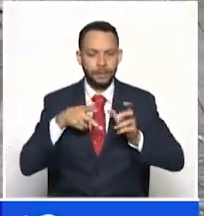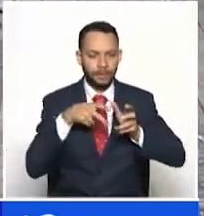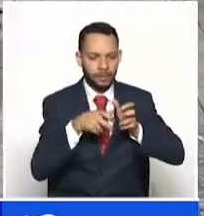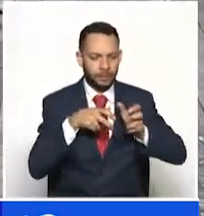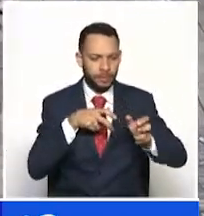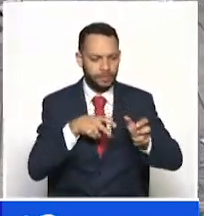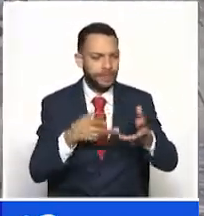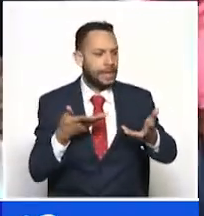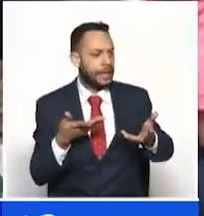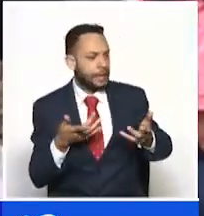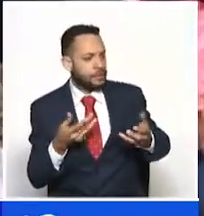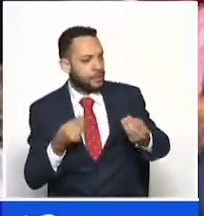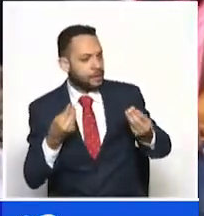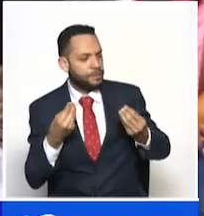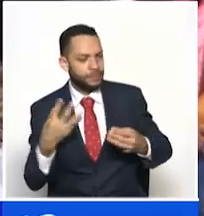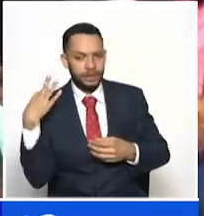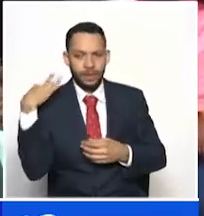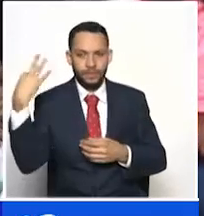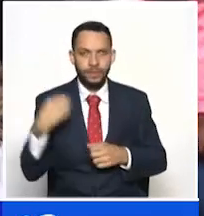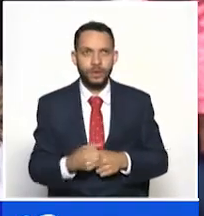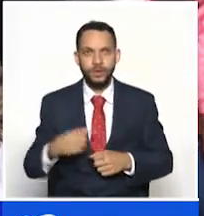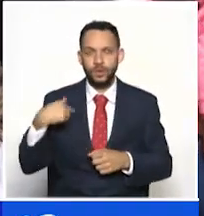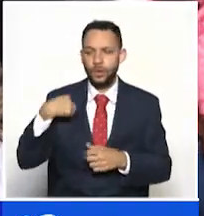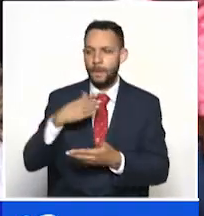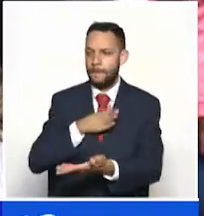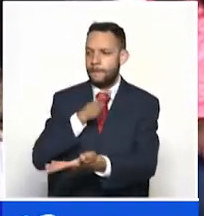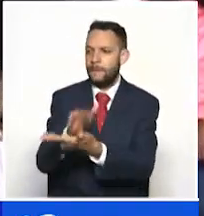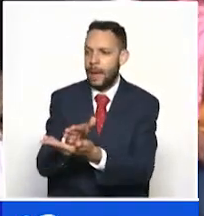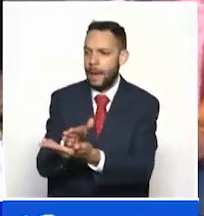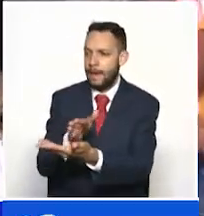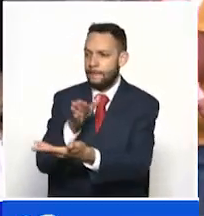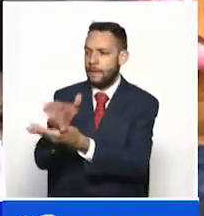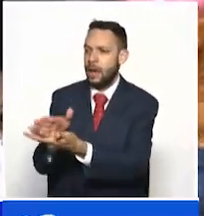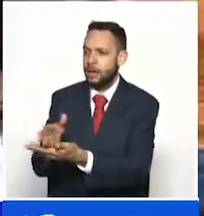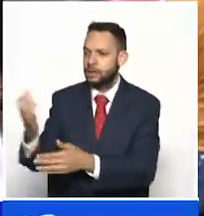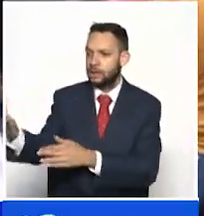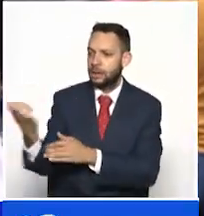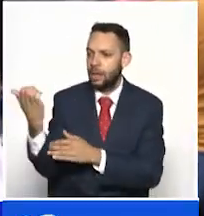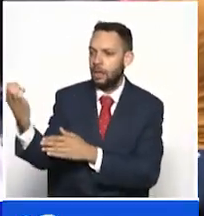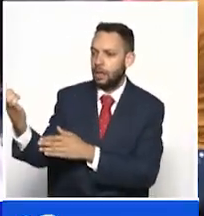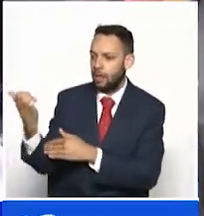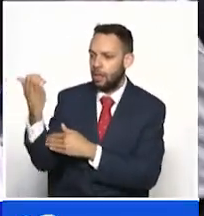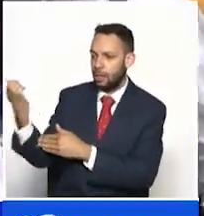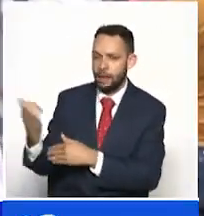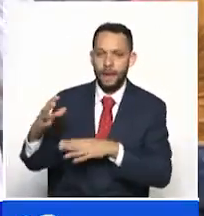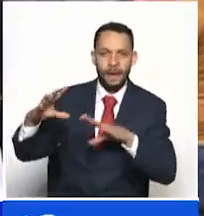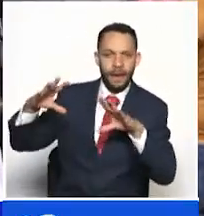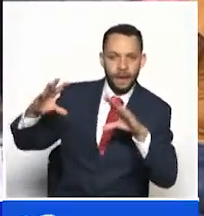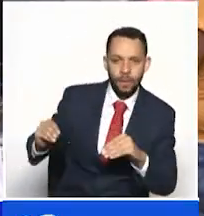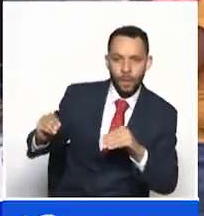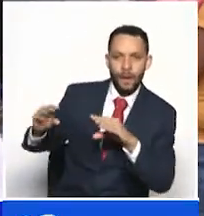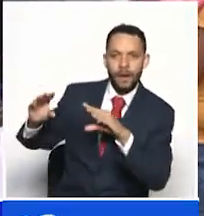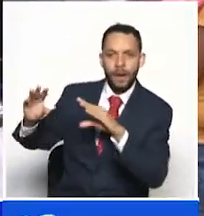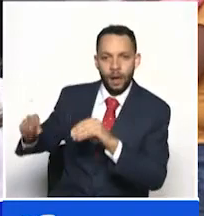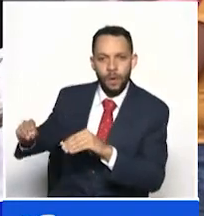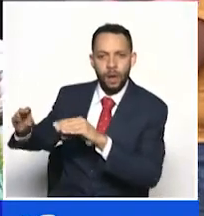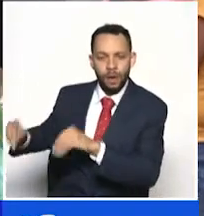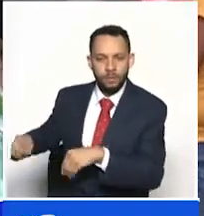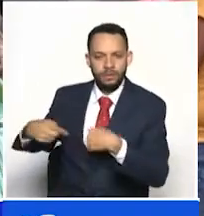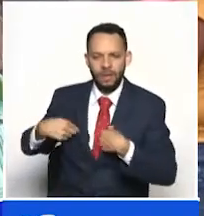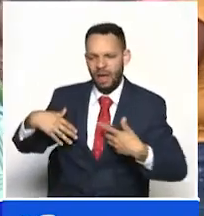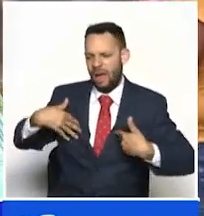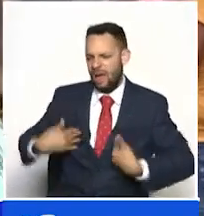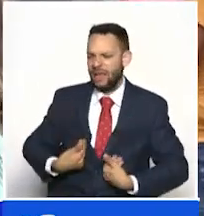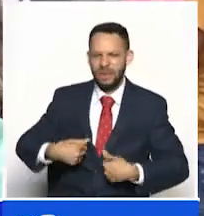se realiza al respecto. Yo he ido a varias partes y cuando voy llegando ya a la fila, ya que es que no, que ya acabaron. Entonces queremos poner a hacer filas por allá para